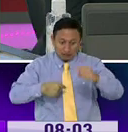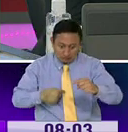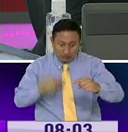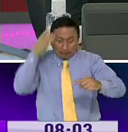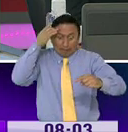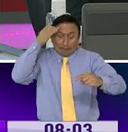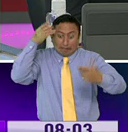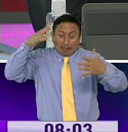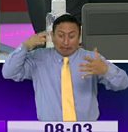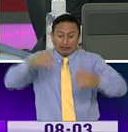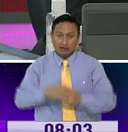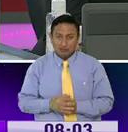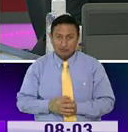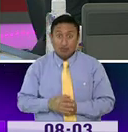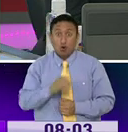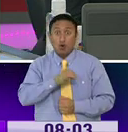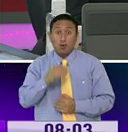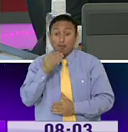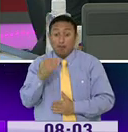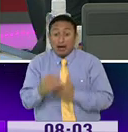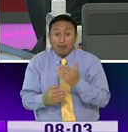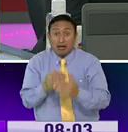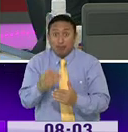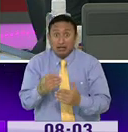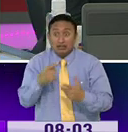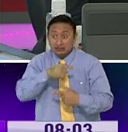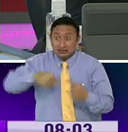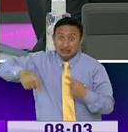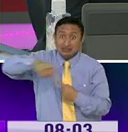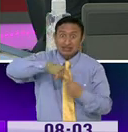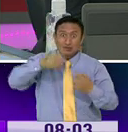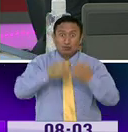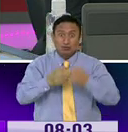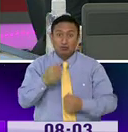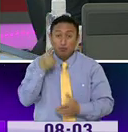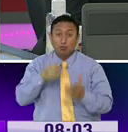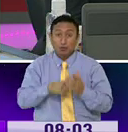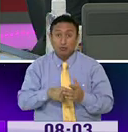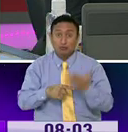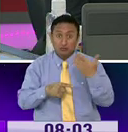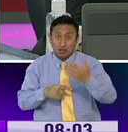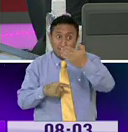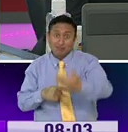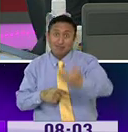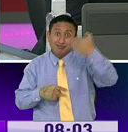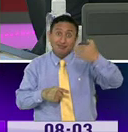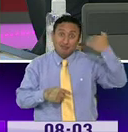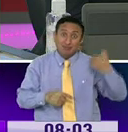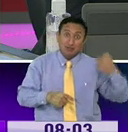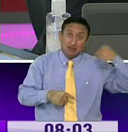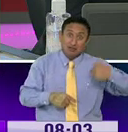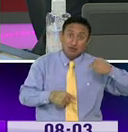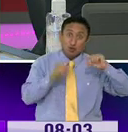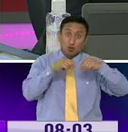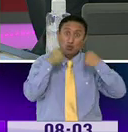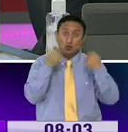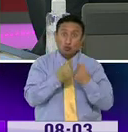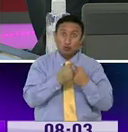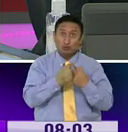ciudadanía y podría llegar a causar caos, como han sido los intentos de estos grupos